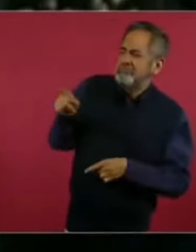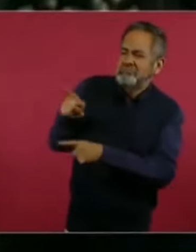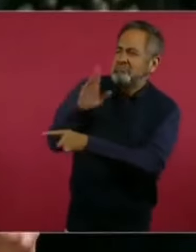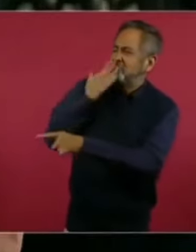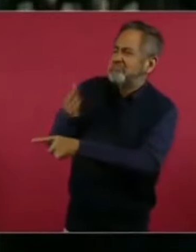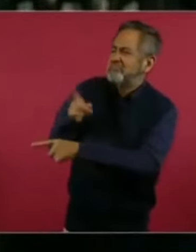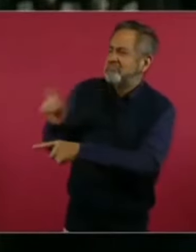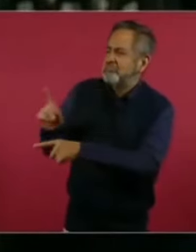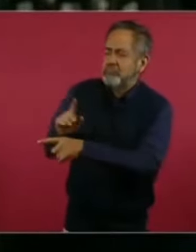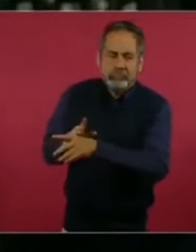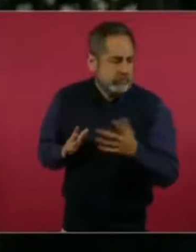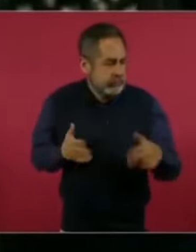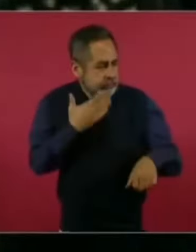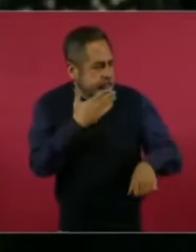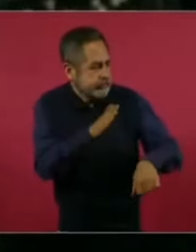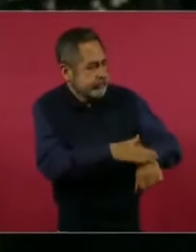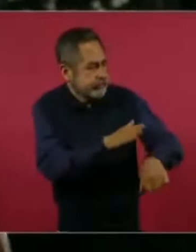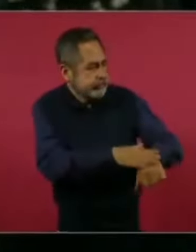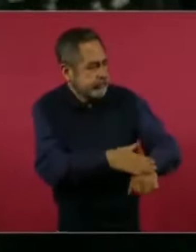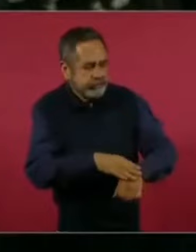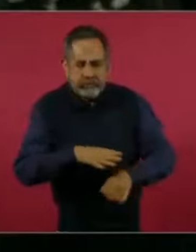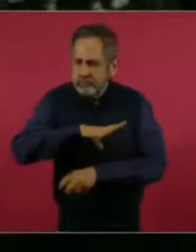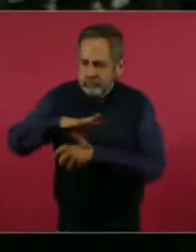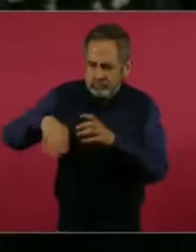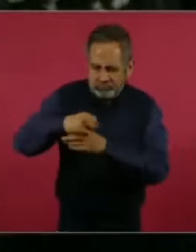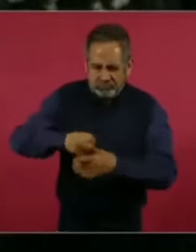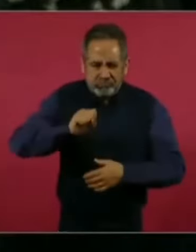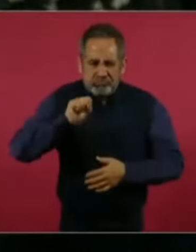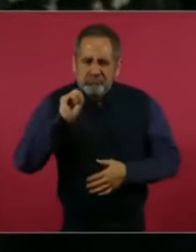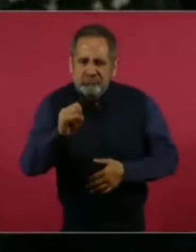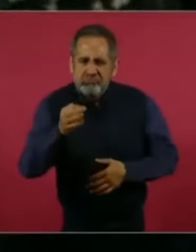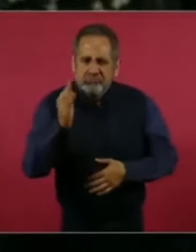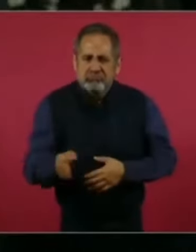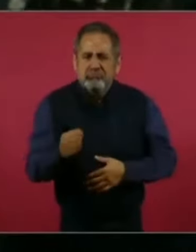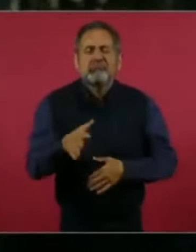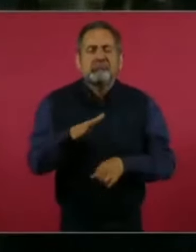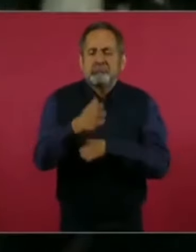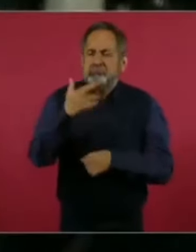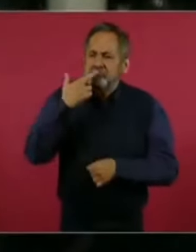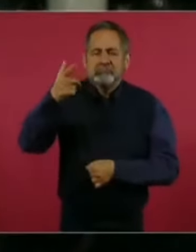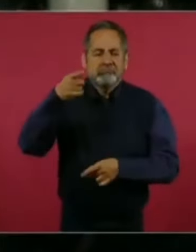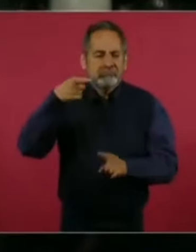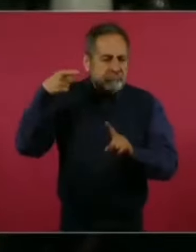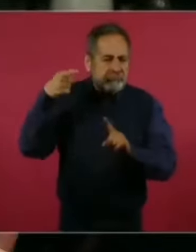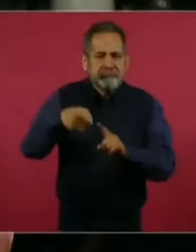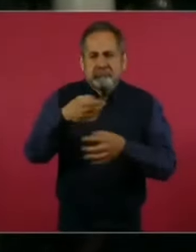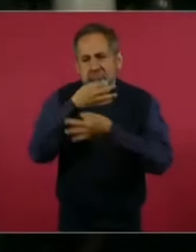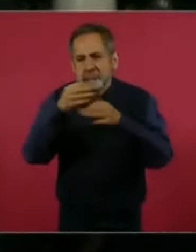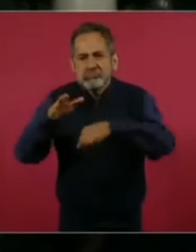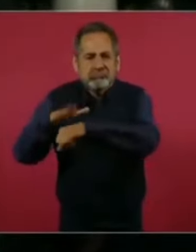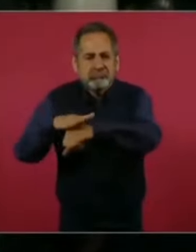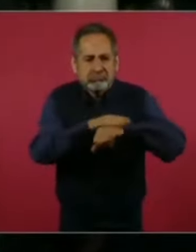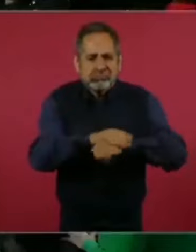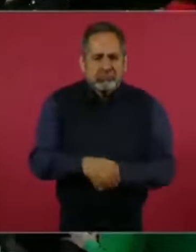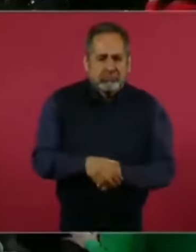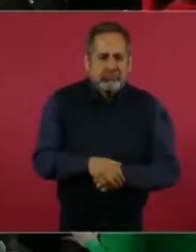dijo no hubo ningún acierto, pero muy interesante, ¿qué le diría también a la gente que no le reconoció ningún error?